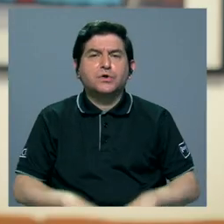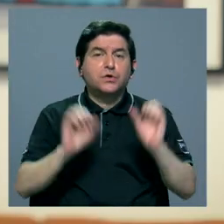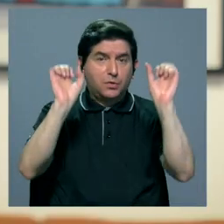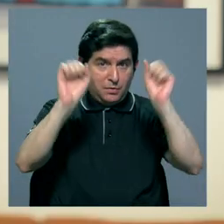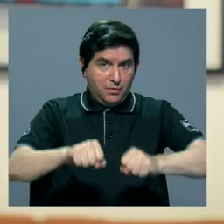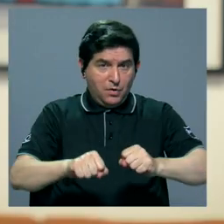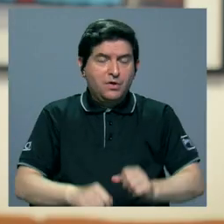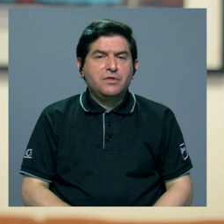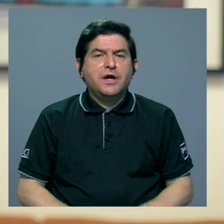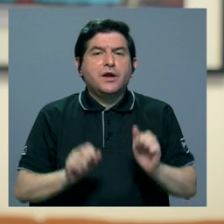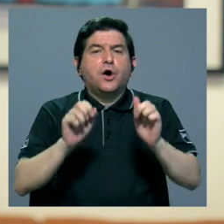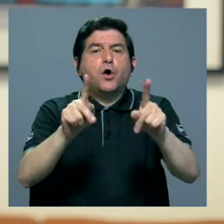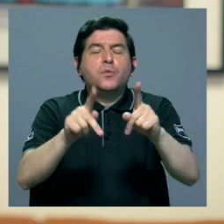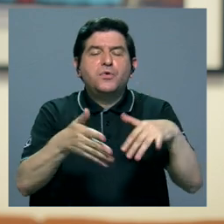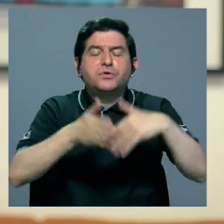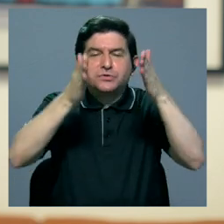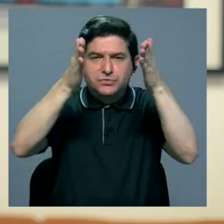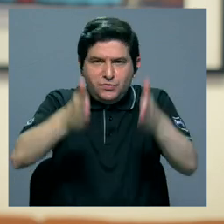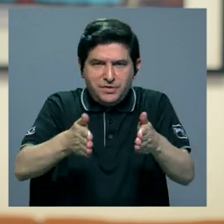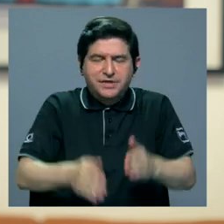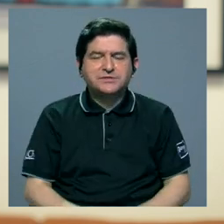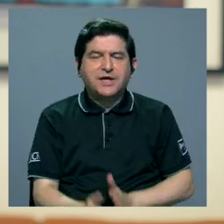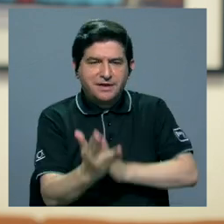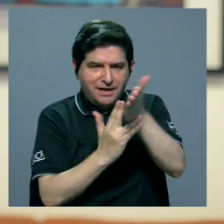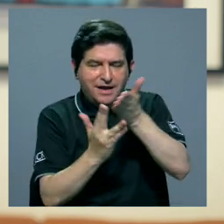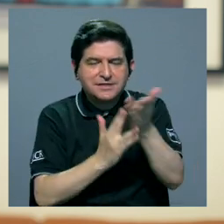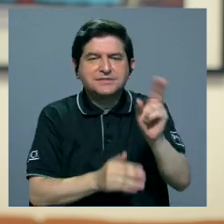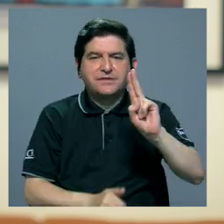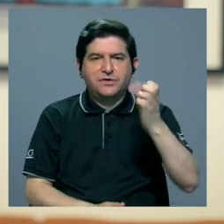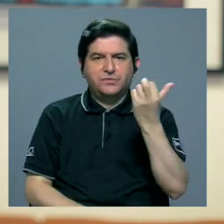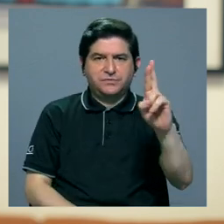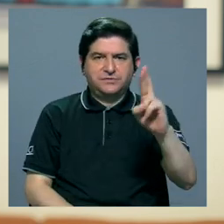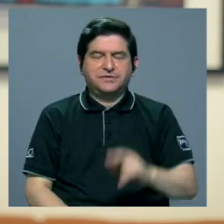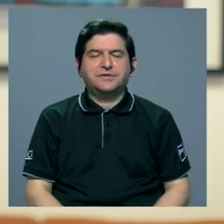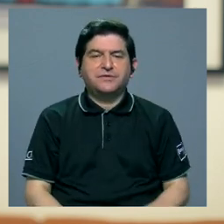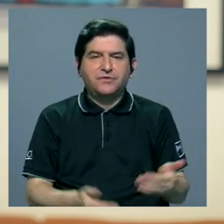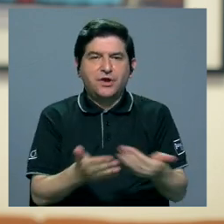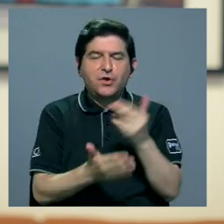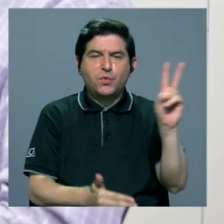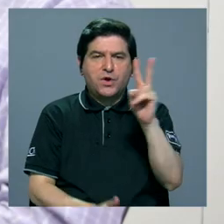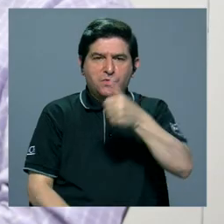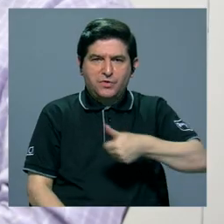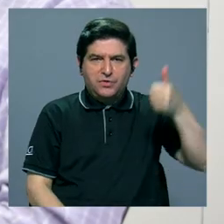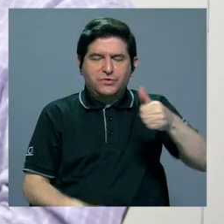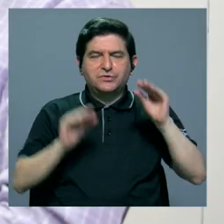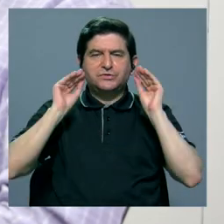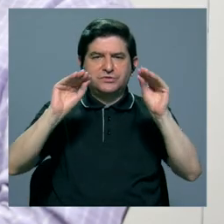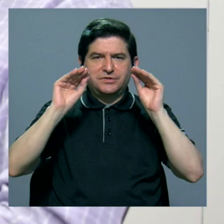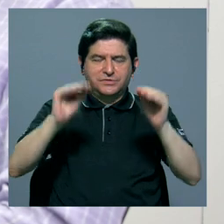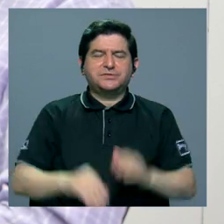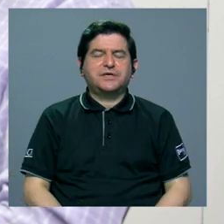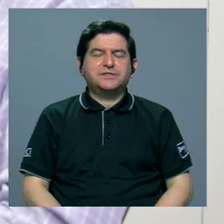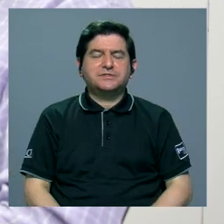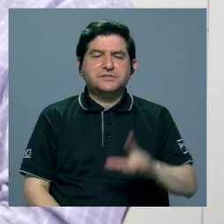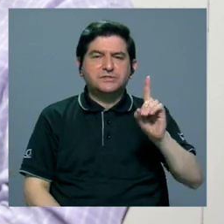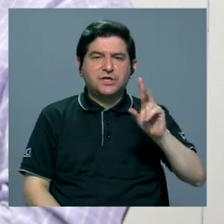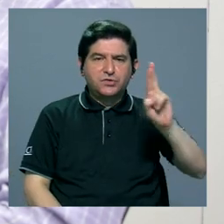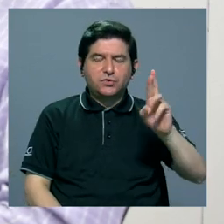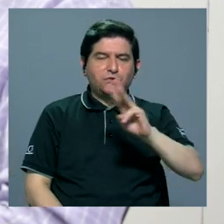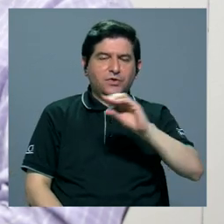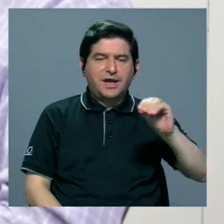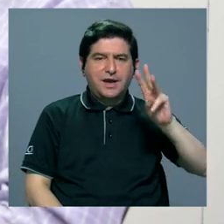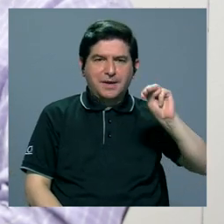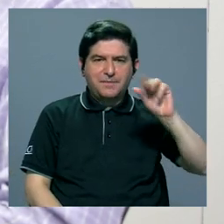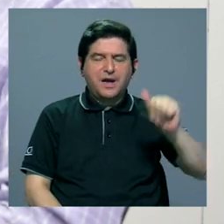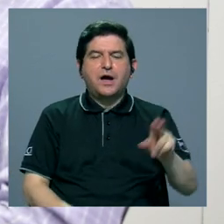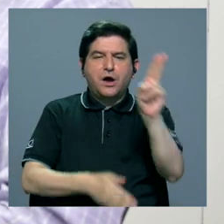para poder posibilitarle a más estudiantes que ingresen a la Universidad de Costa Rica. El nuevo Vicerrector de Docencia cursó su